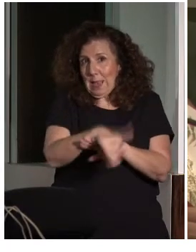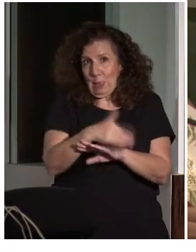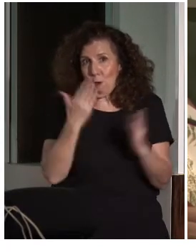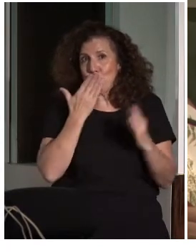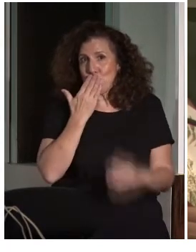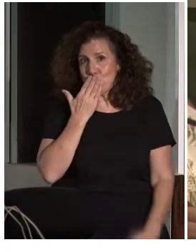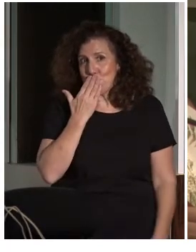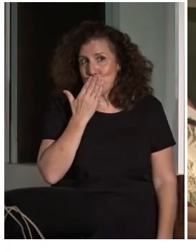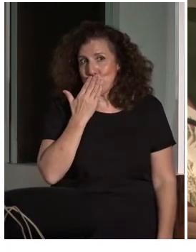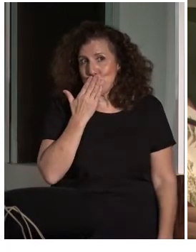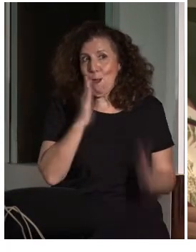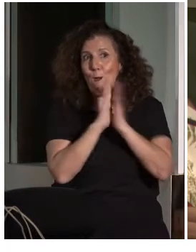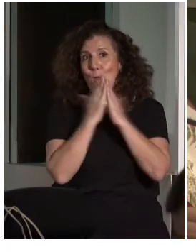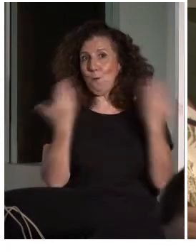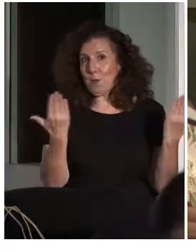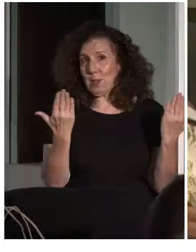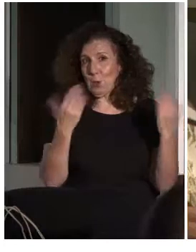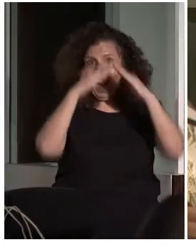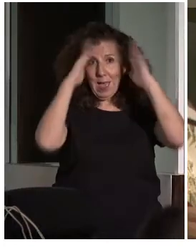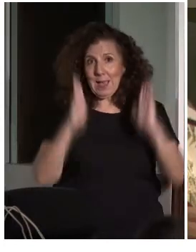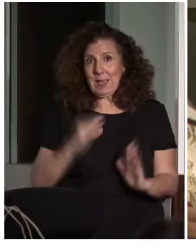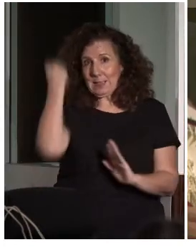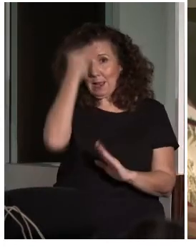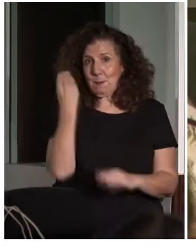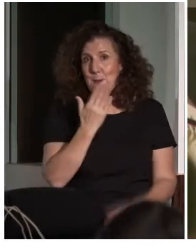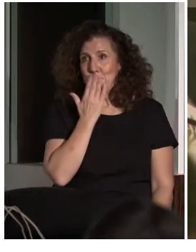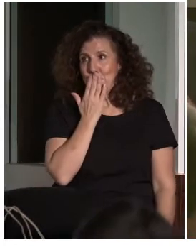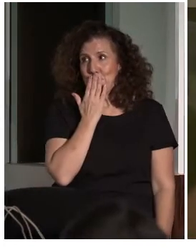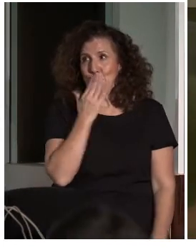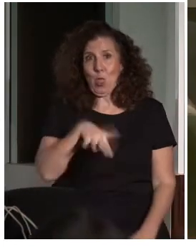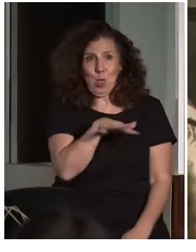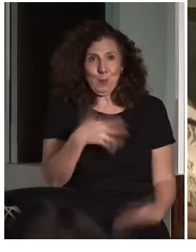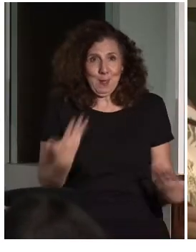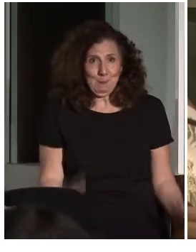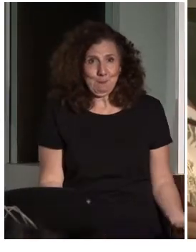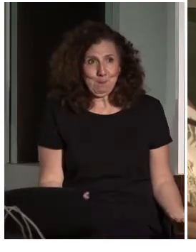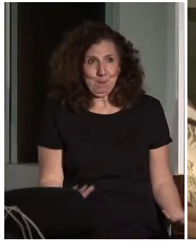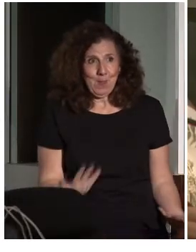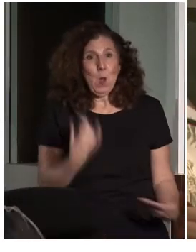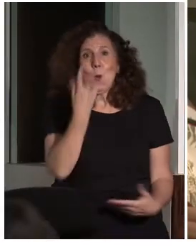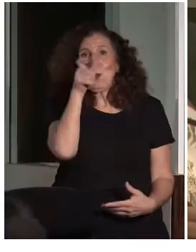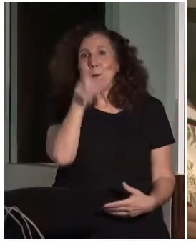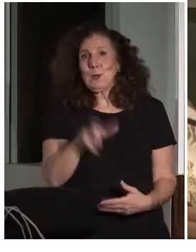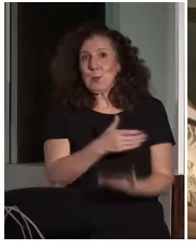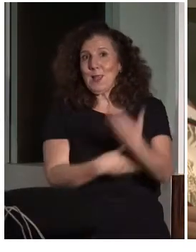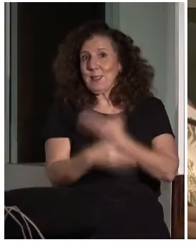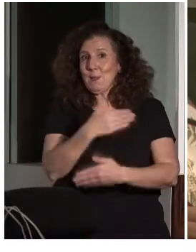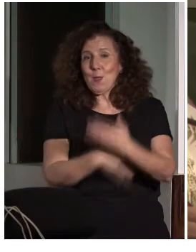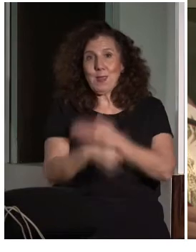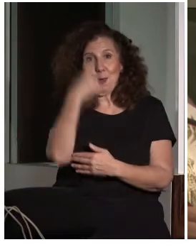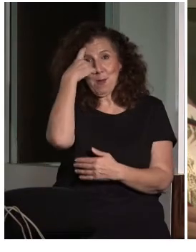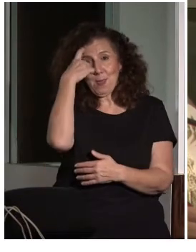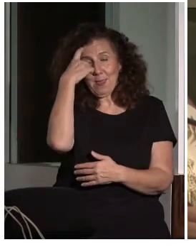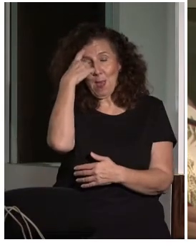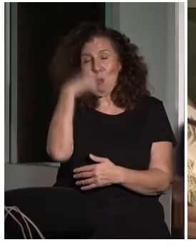En el folleto, en ningún momento ponen la dirección de la Casa Árabe. Lógicamente, eso para las personas con discapacidad intelectual es un hándicap. Si